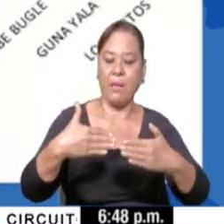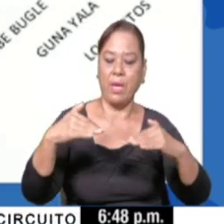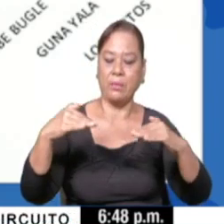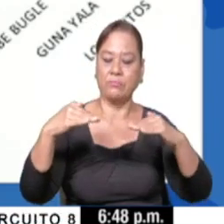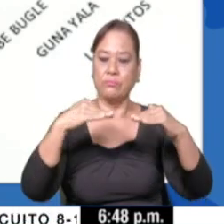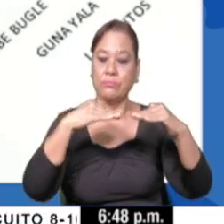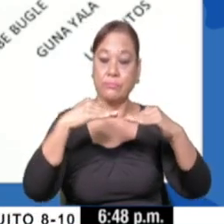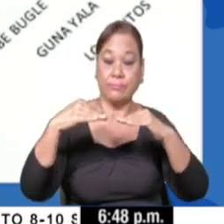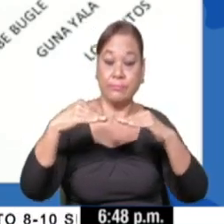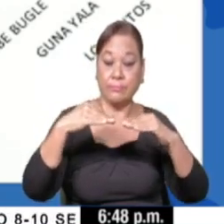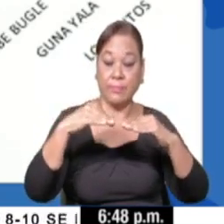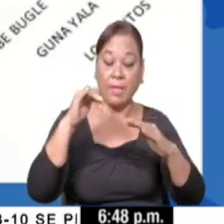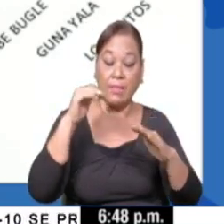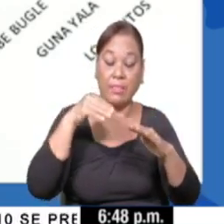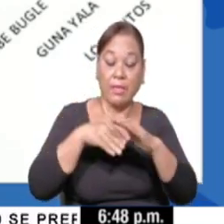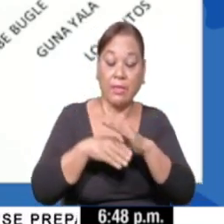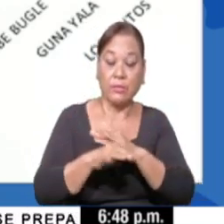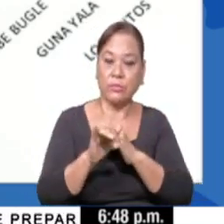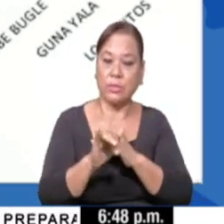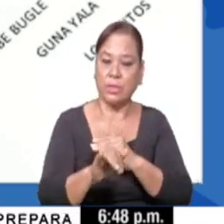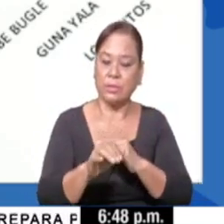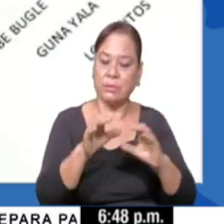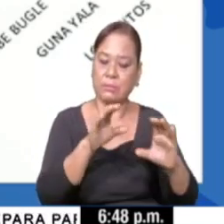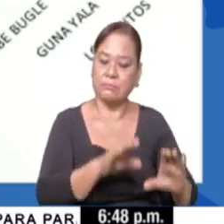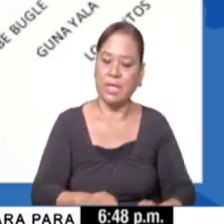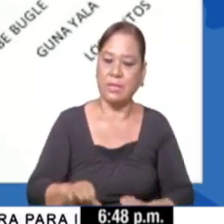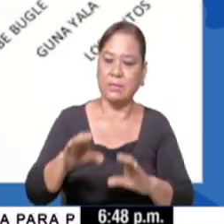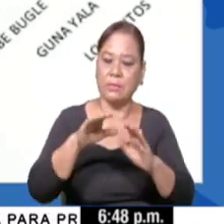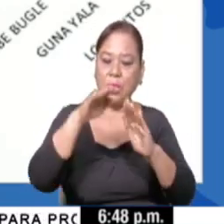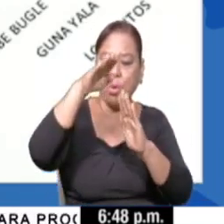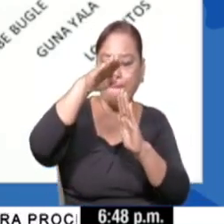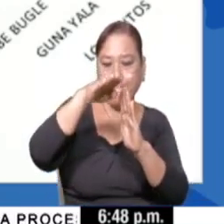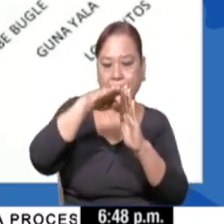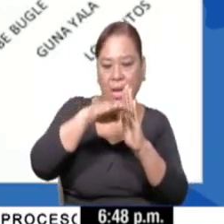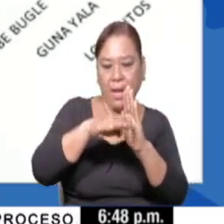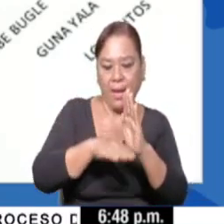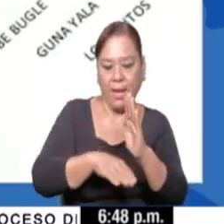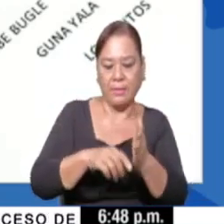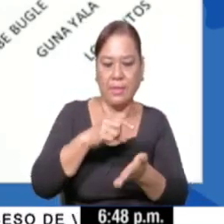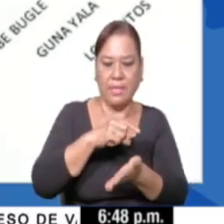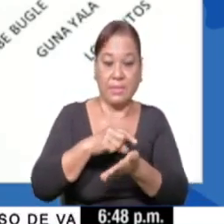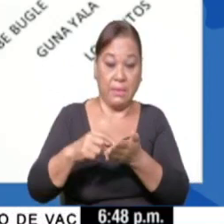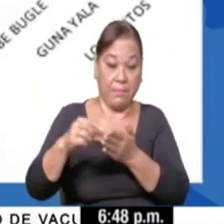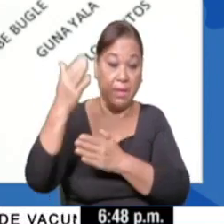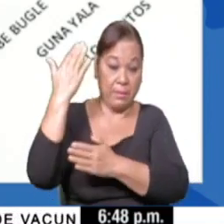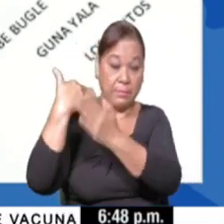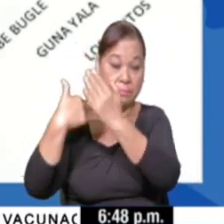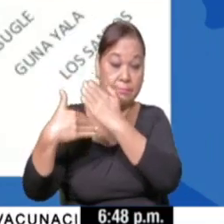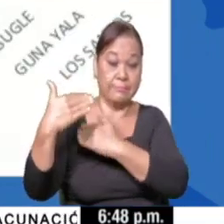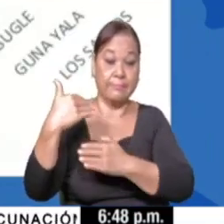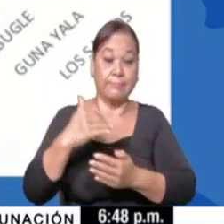dentro de la tasa de casos activos pues a una disminución con relación a la semana anterior.